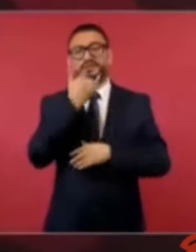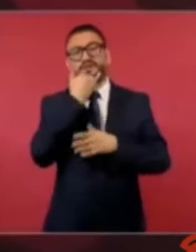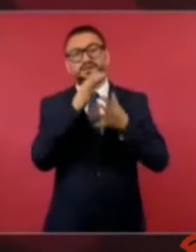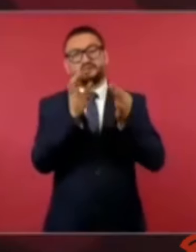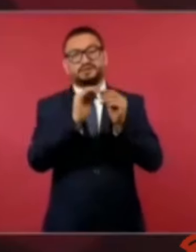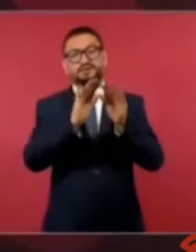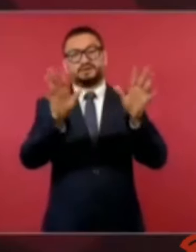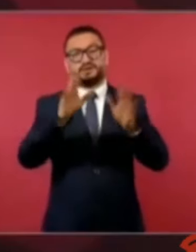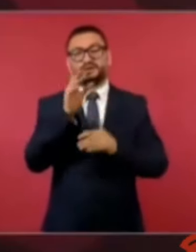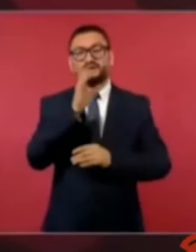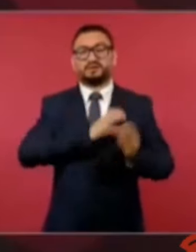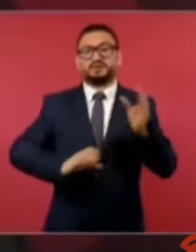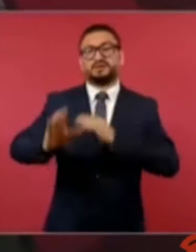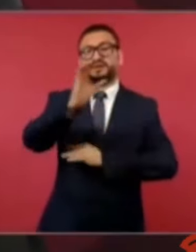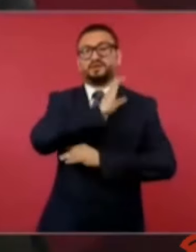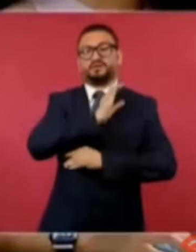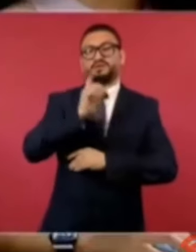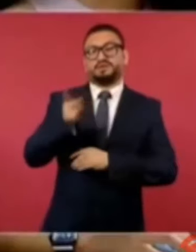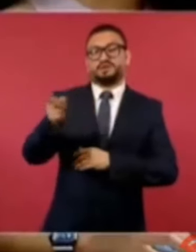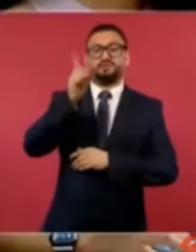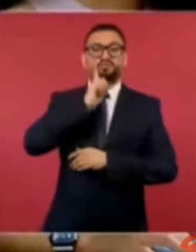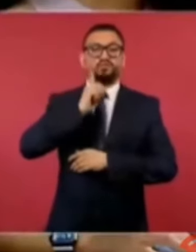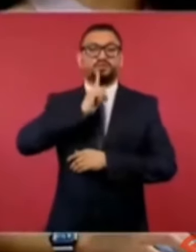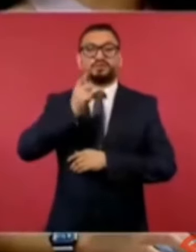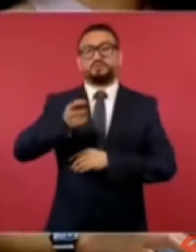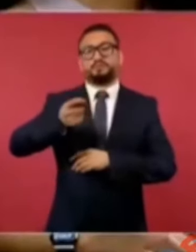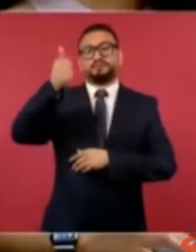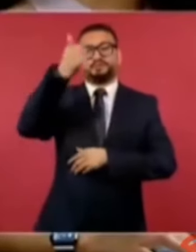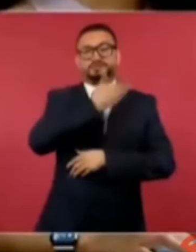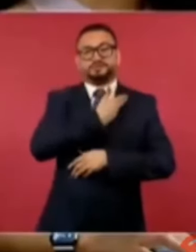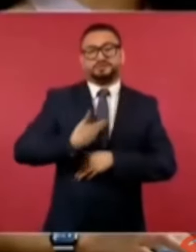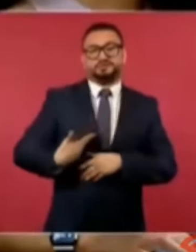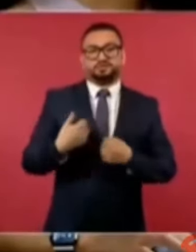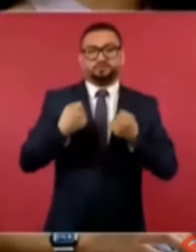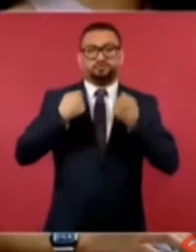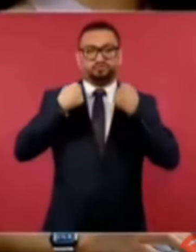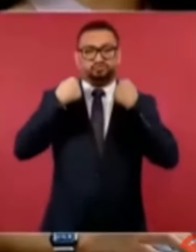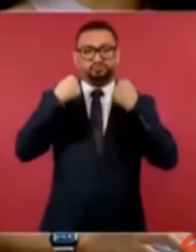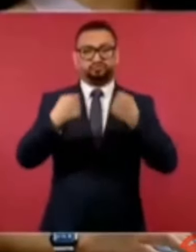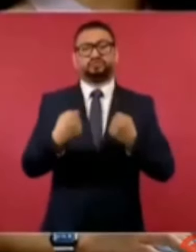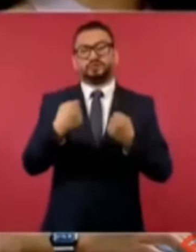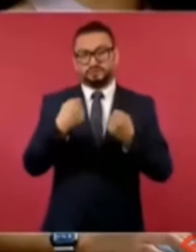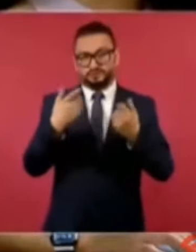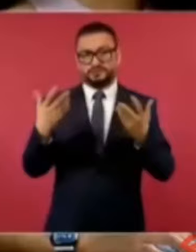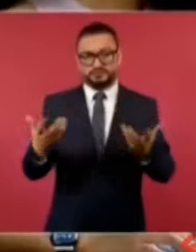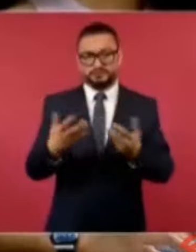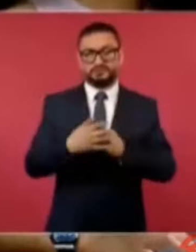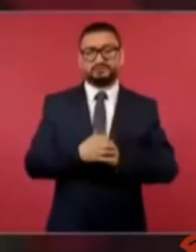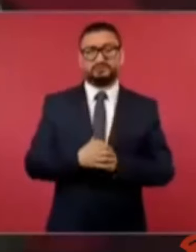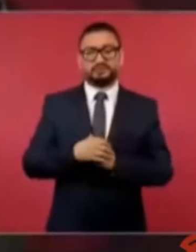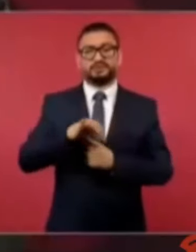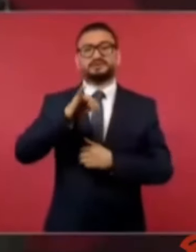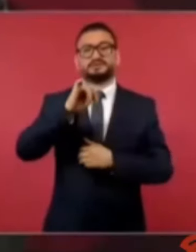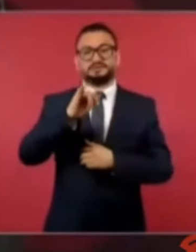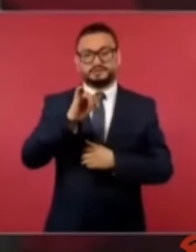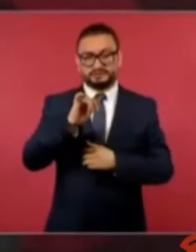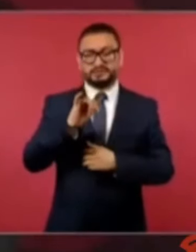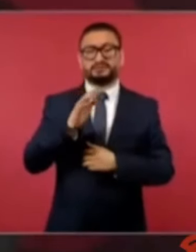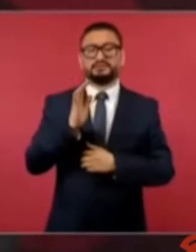Claudia Sheinbaum llegará como una presidenta poderosa poderosísima con la decisión pero además son